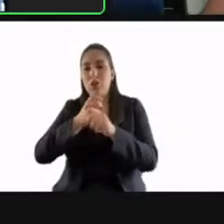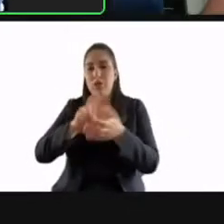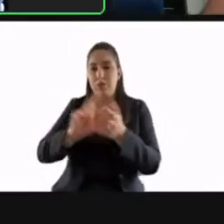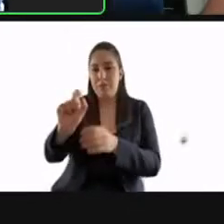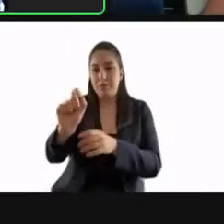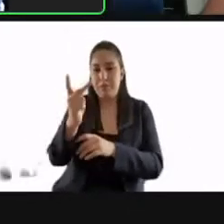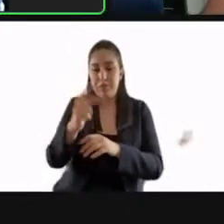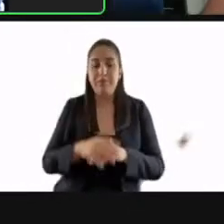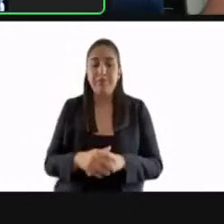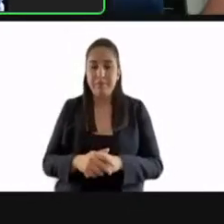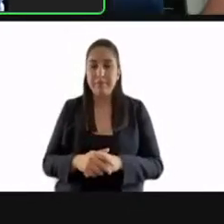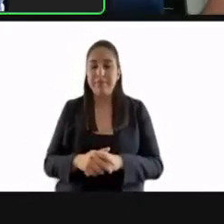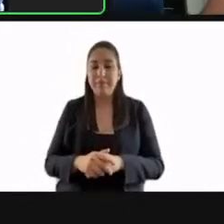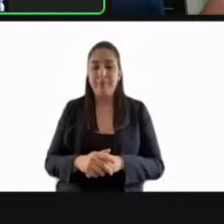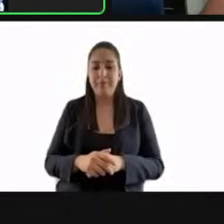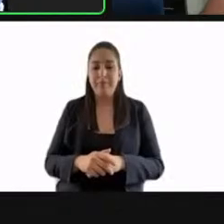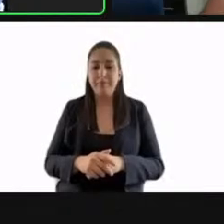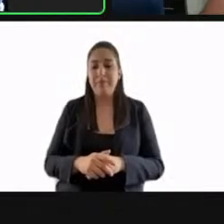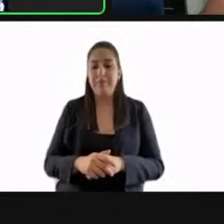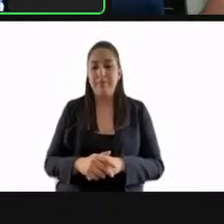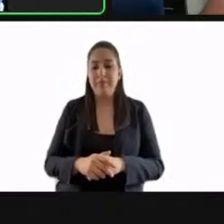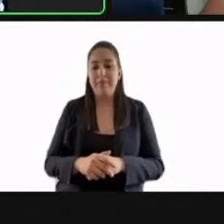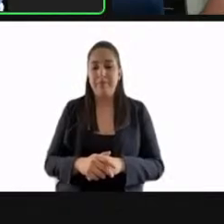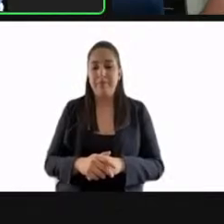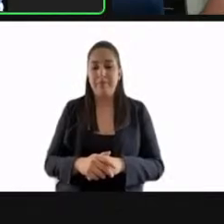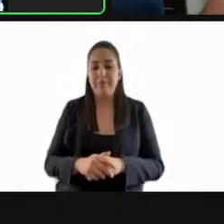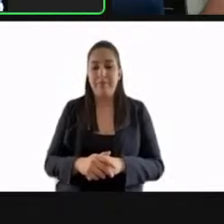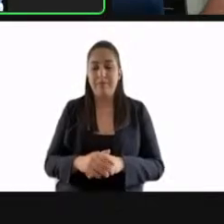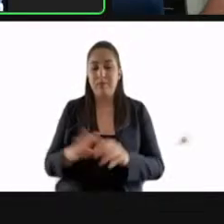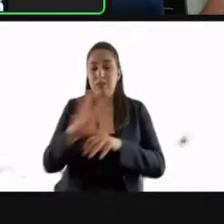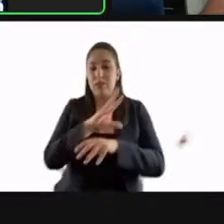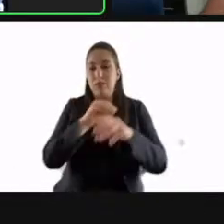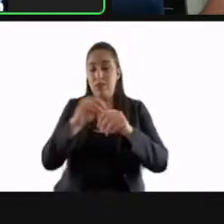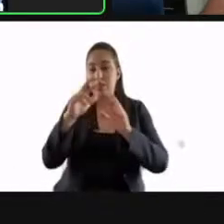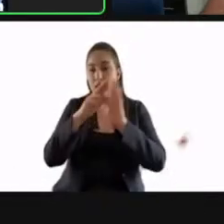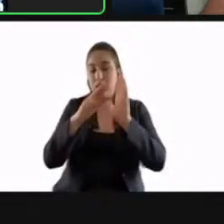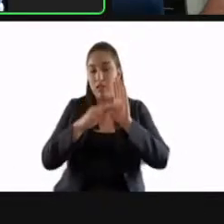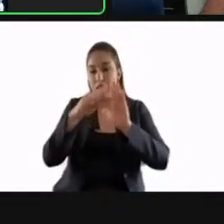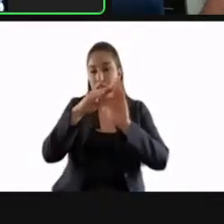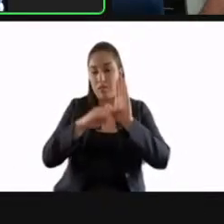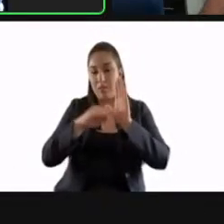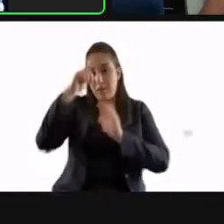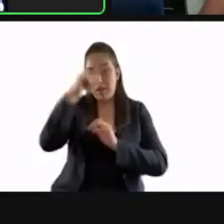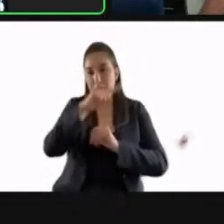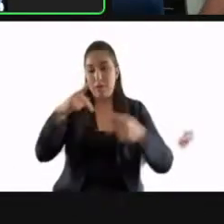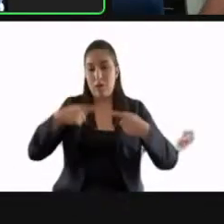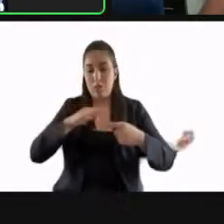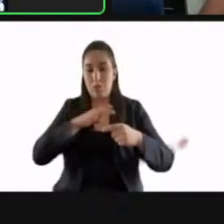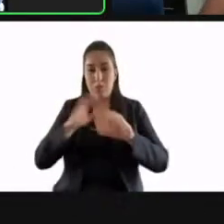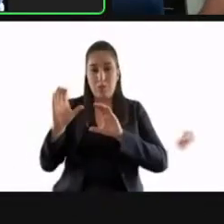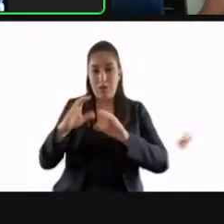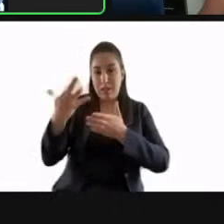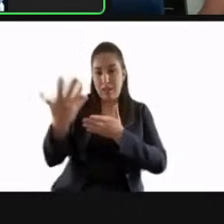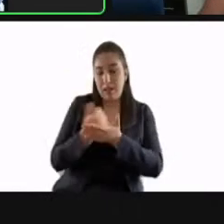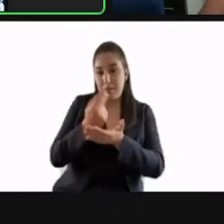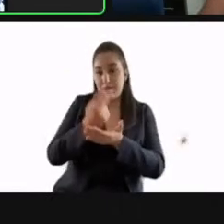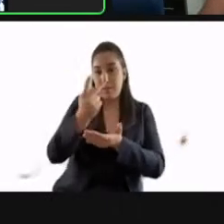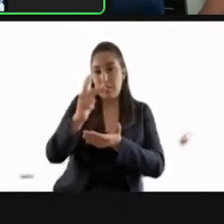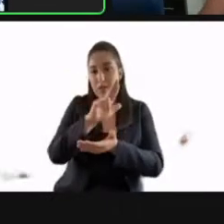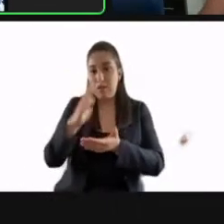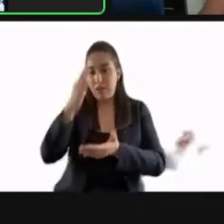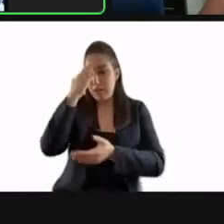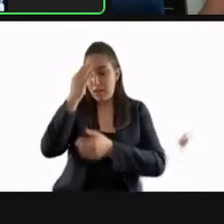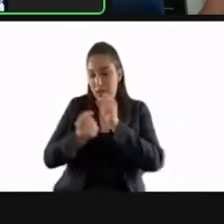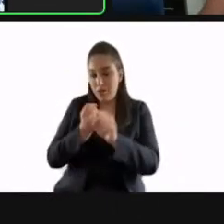Gracias, diputada secretaria. Toda vez que la convocatoria y bases para la entrega de la medalla al mérito periodístico del año 2022 ha sido distribuido en